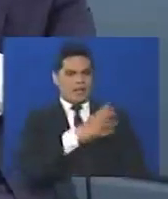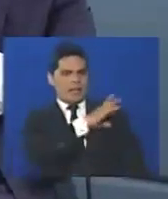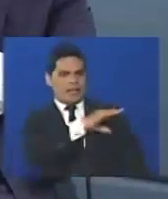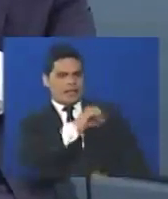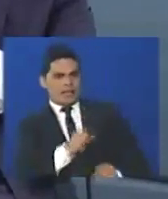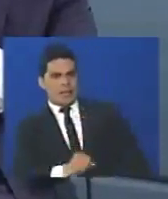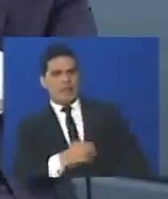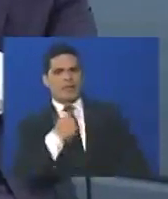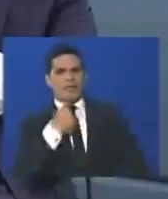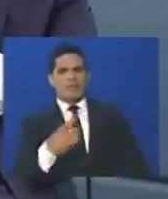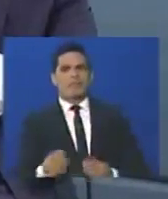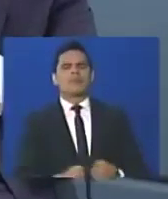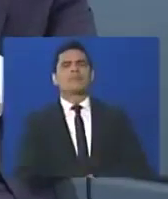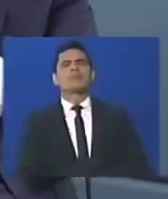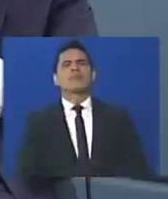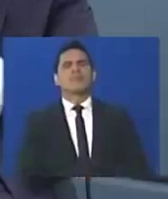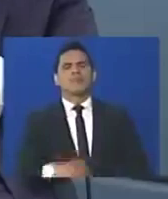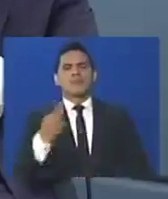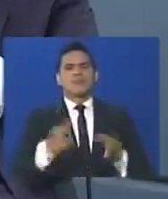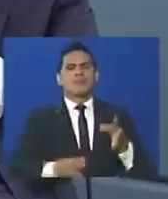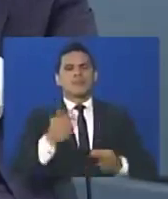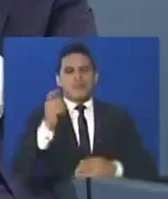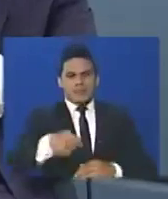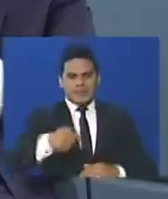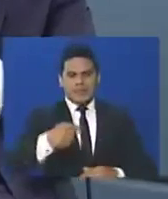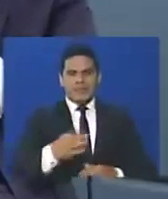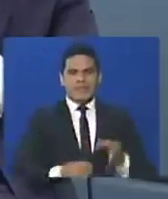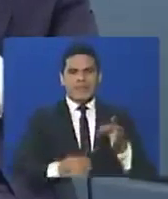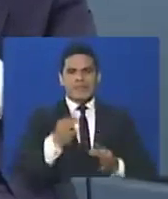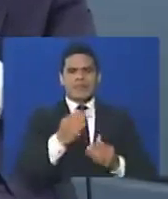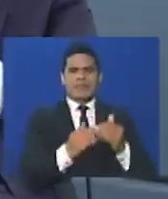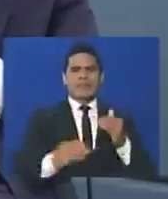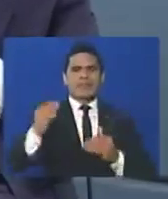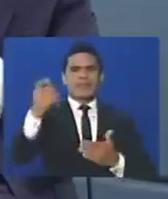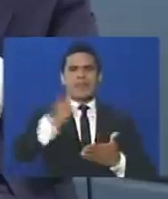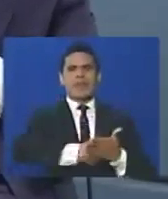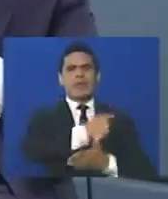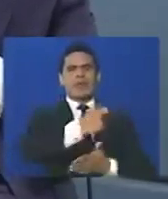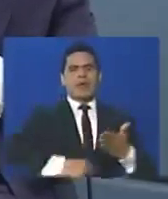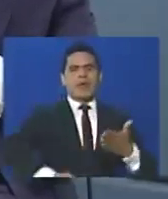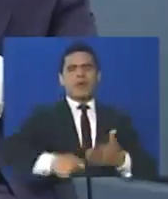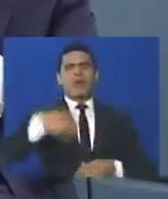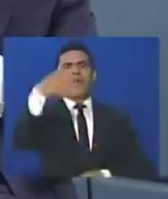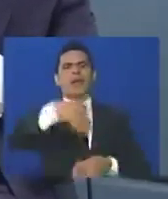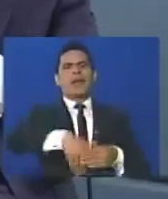quitado, es decir, estos magistrados, anularon unas elecciones,